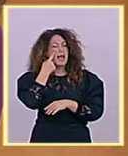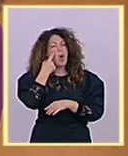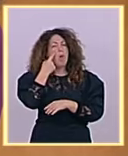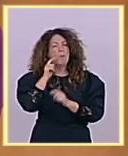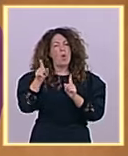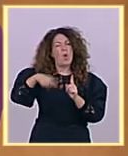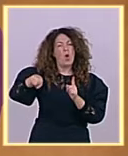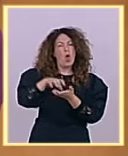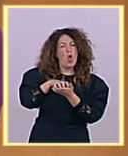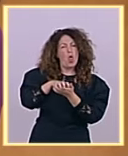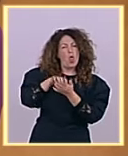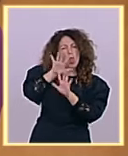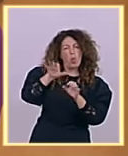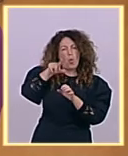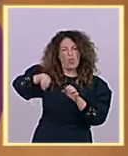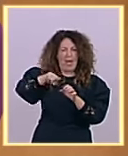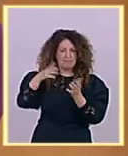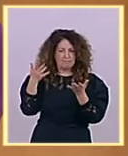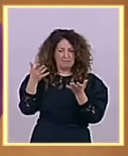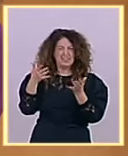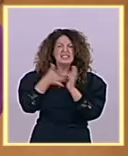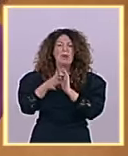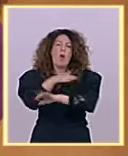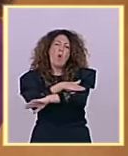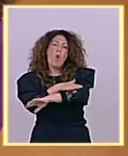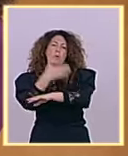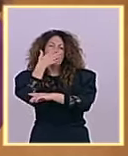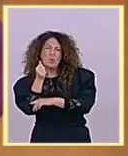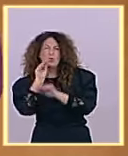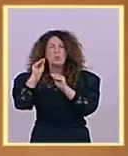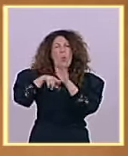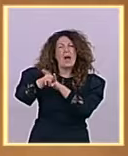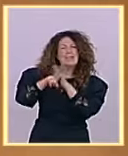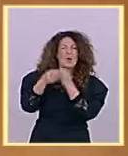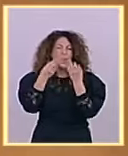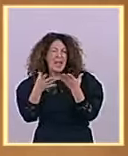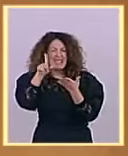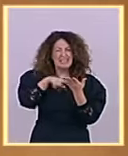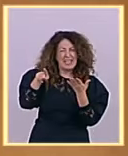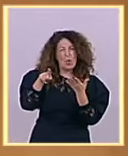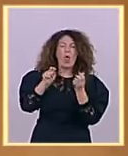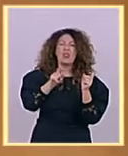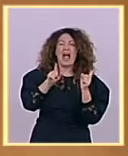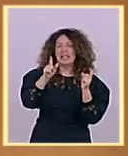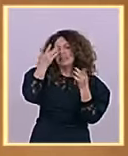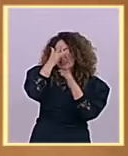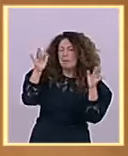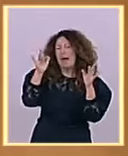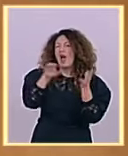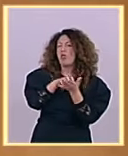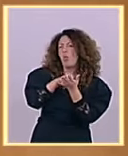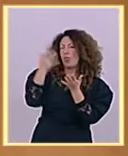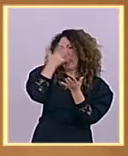gobiernos socialistas, en este caso el gobierno de progreso de este país, sin aportar, señor Feijó, ni un solo